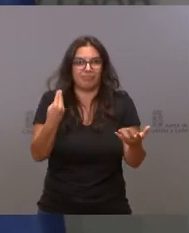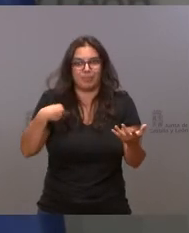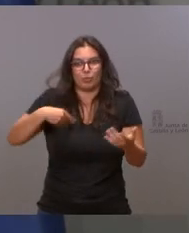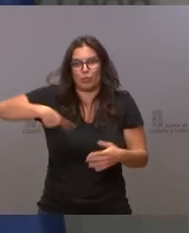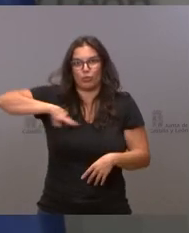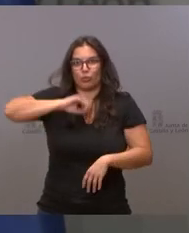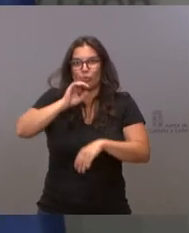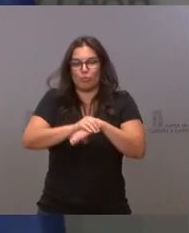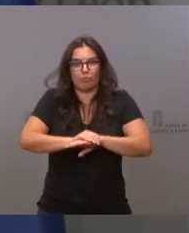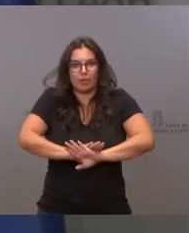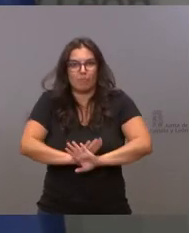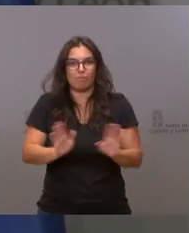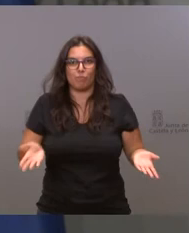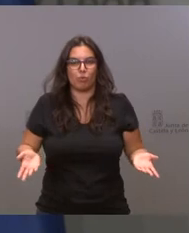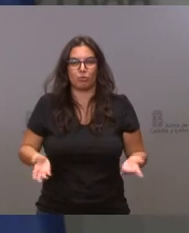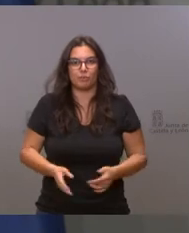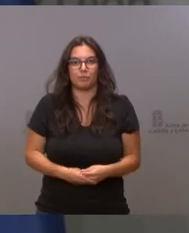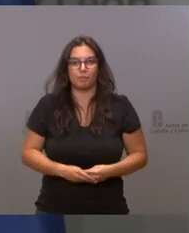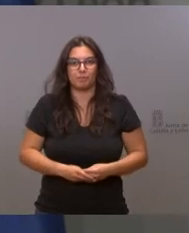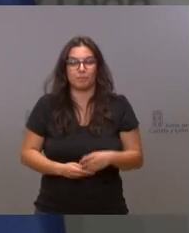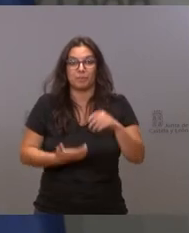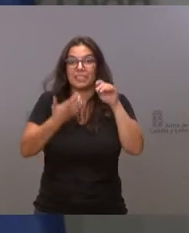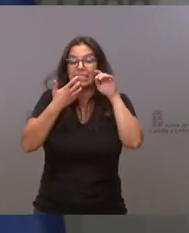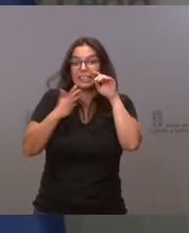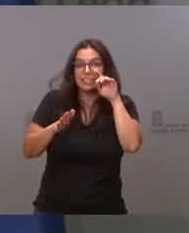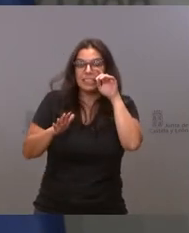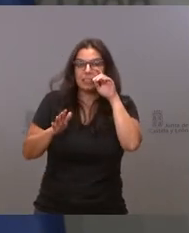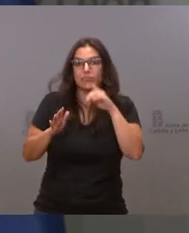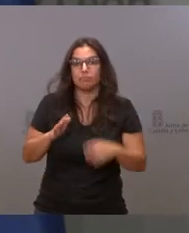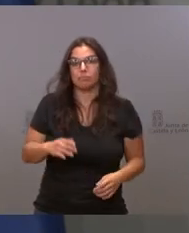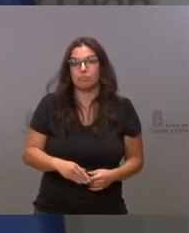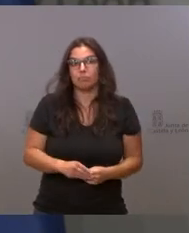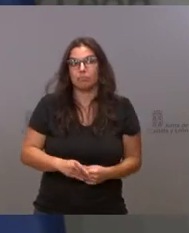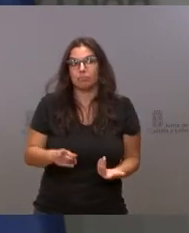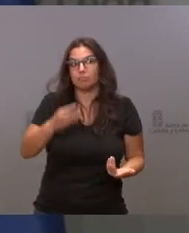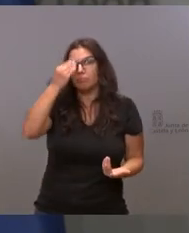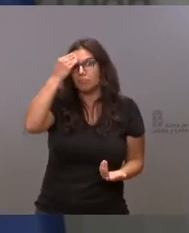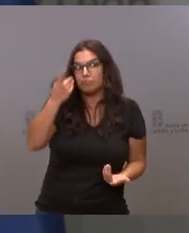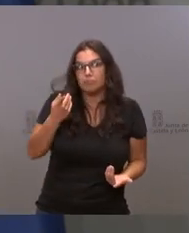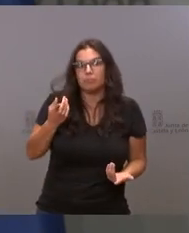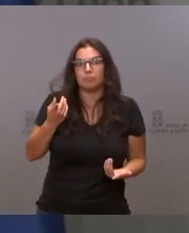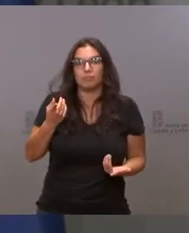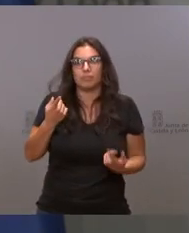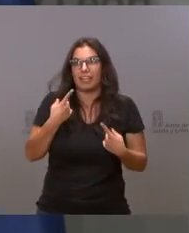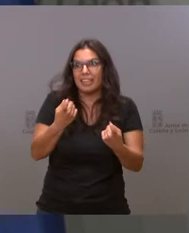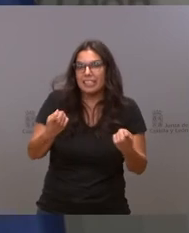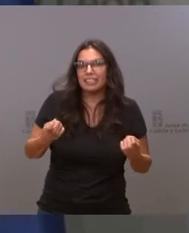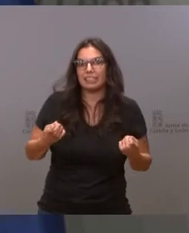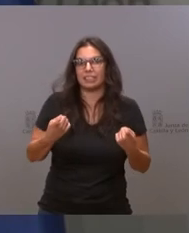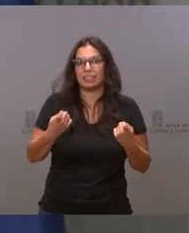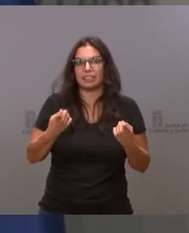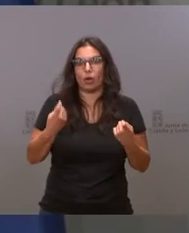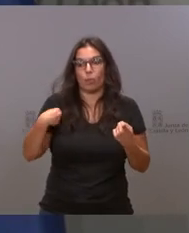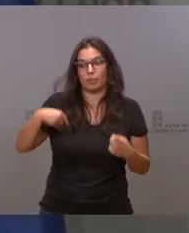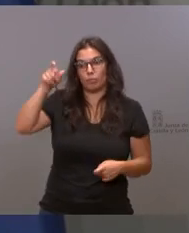con nuestra palabra y con los pasos de dos, pero si esa era una necesidad, un requerimiento por parte del